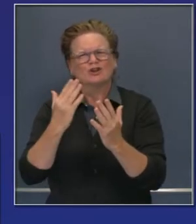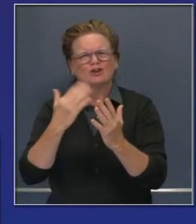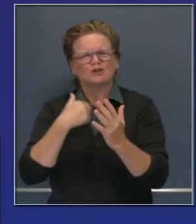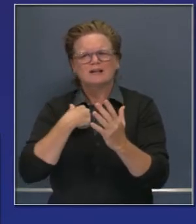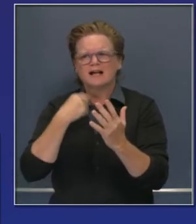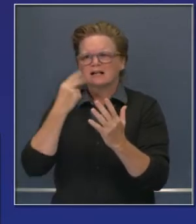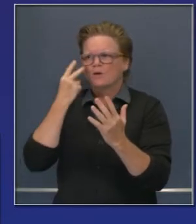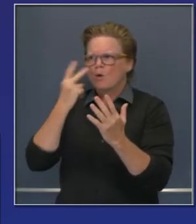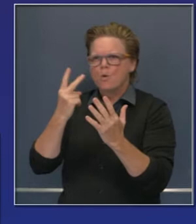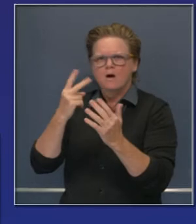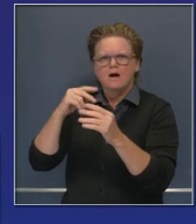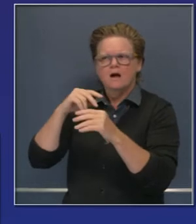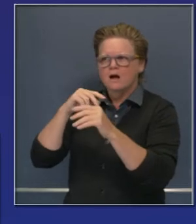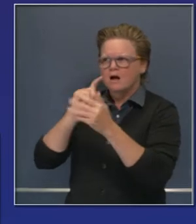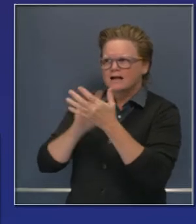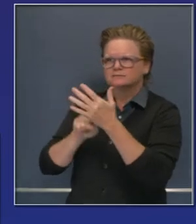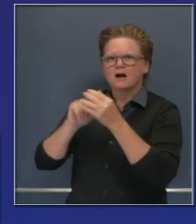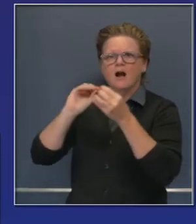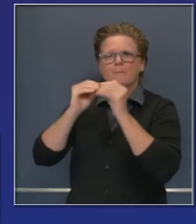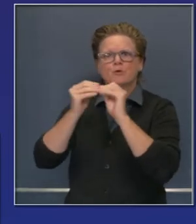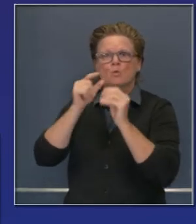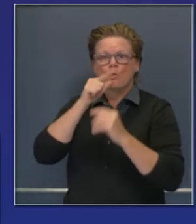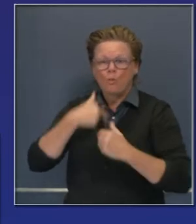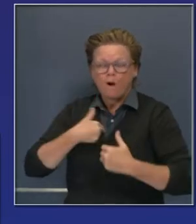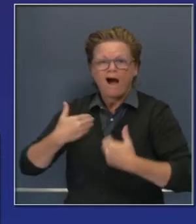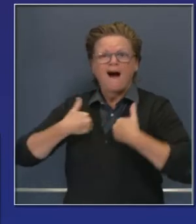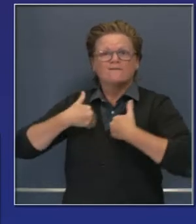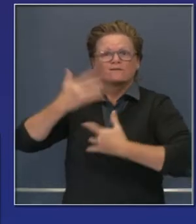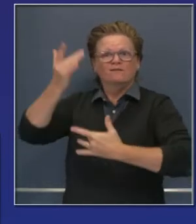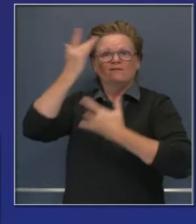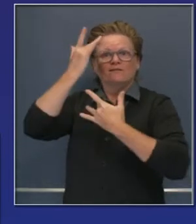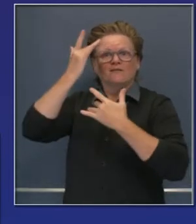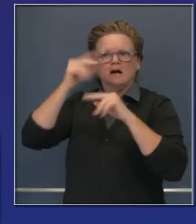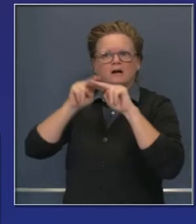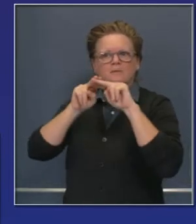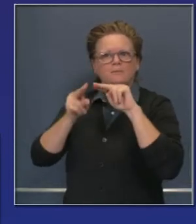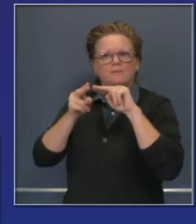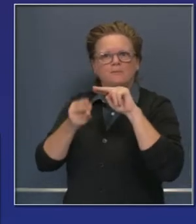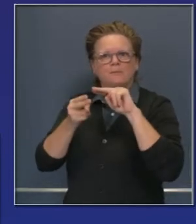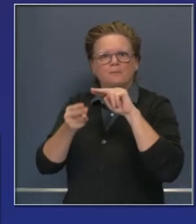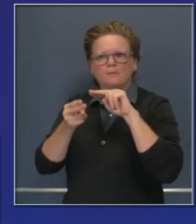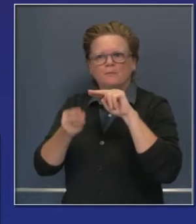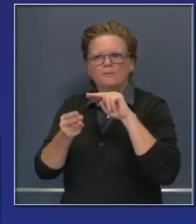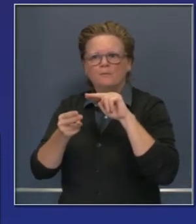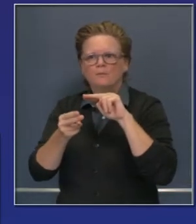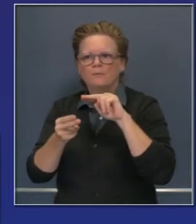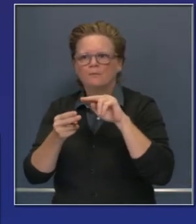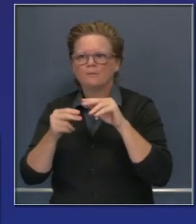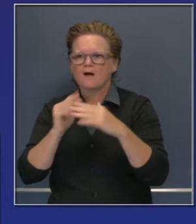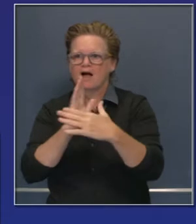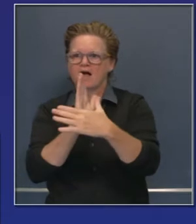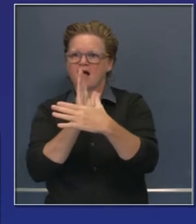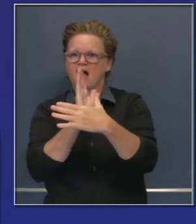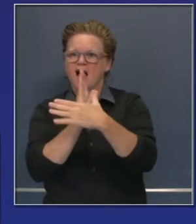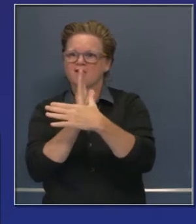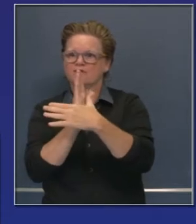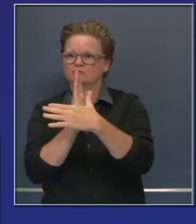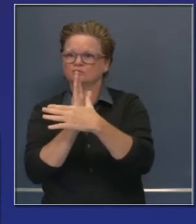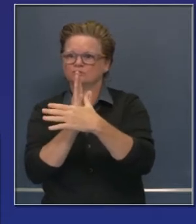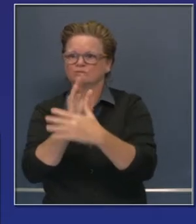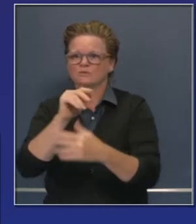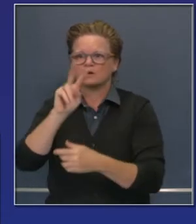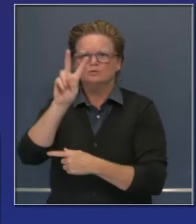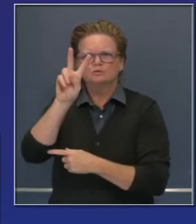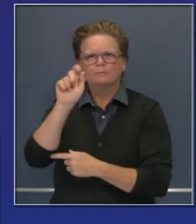3.1% a 2.8% en un periodo de 7 días. Así que